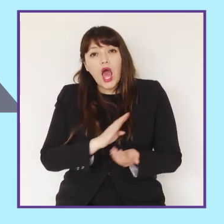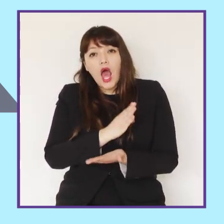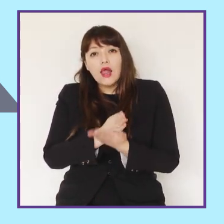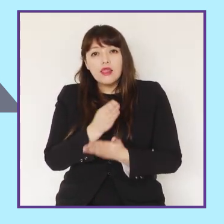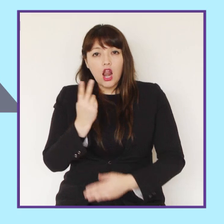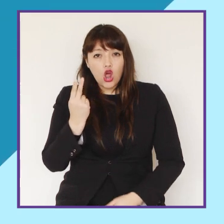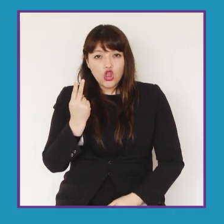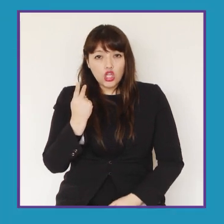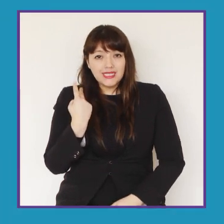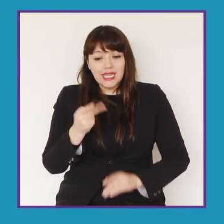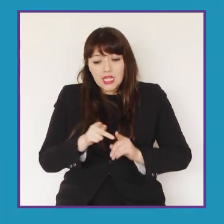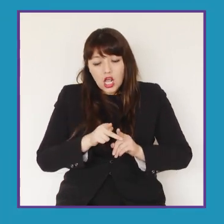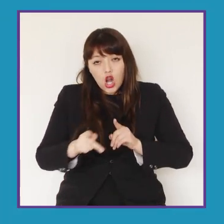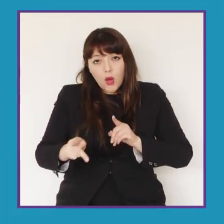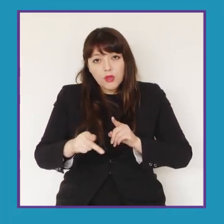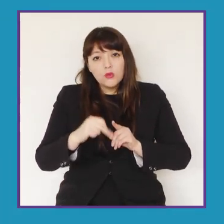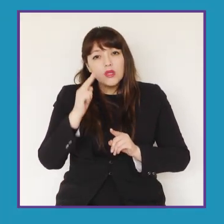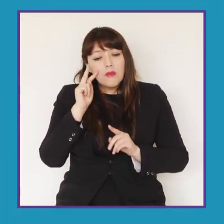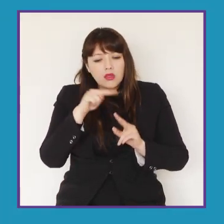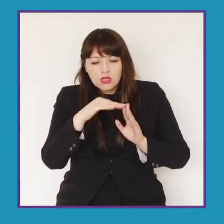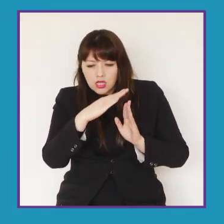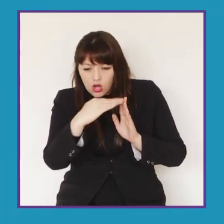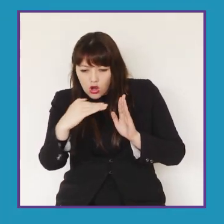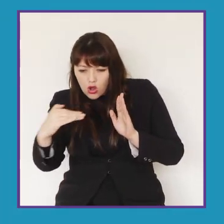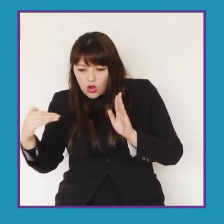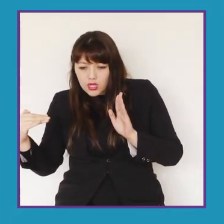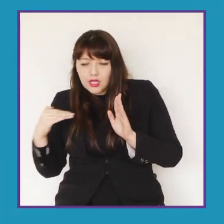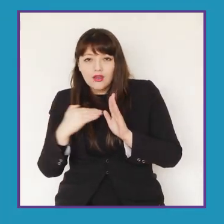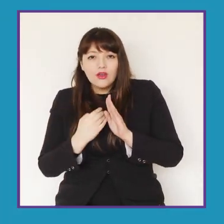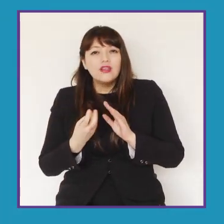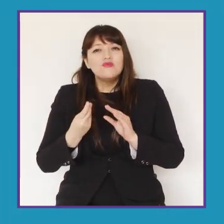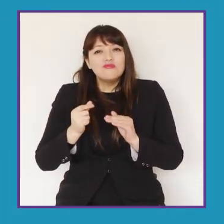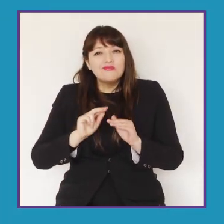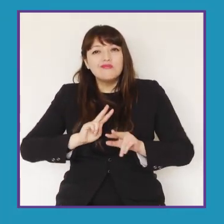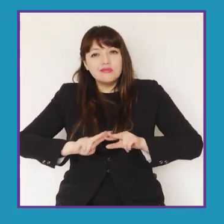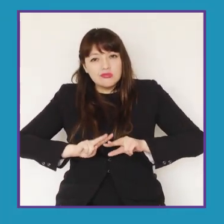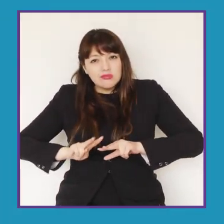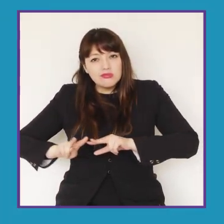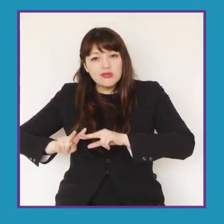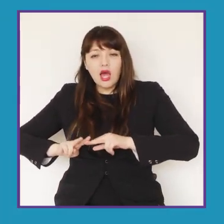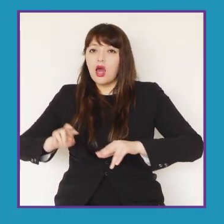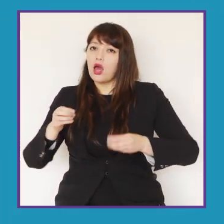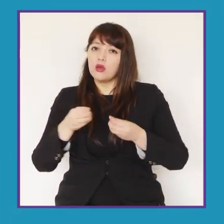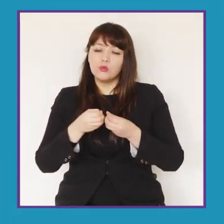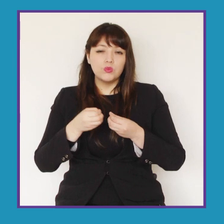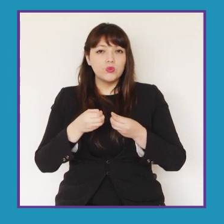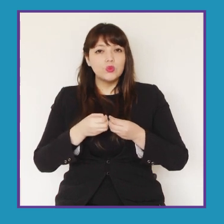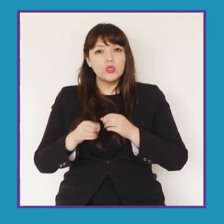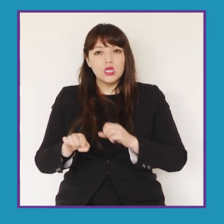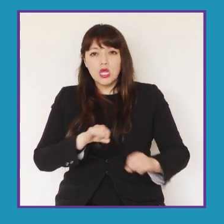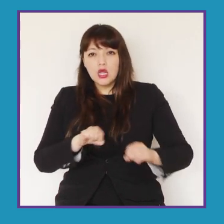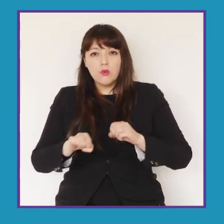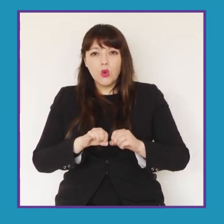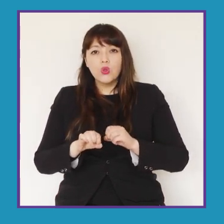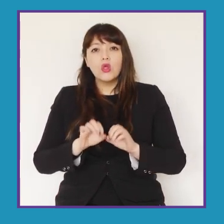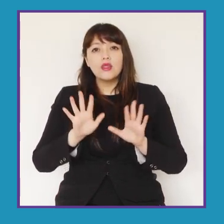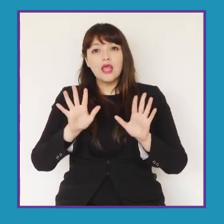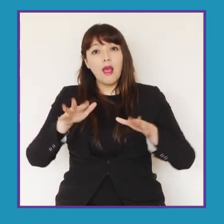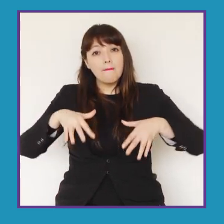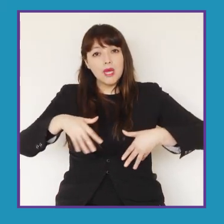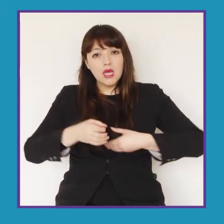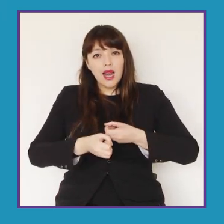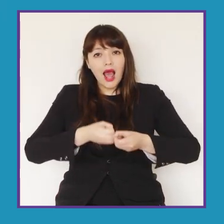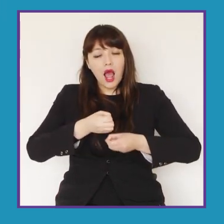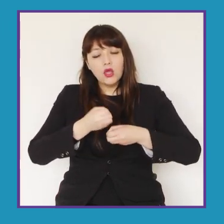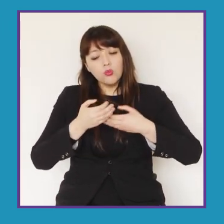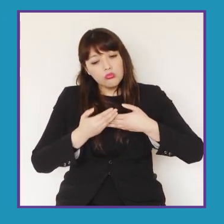kilómetros. Desde el punto de vista geológico, se trata de una falla activa, es decir, ha generado terremotos en los últimos 10.000